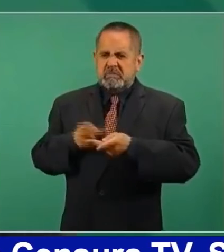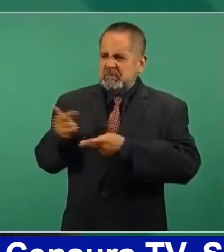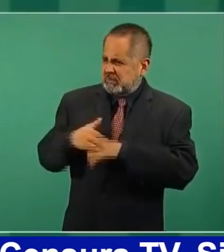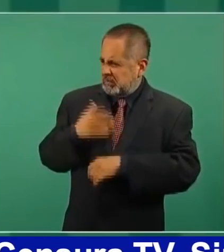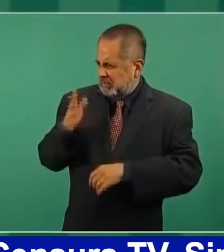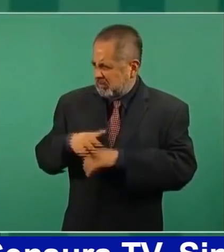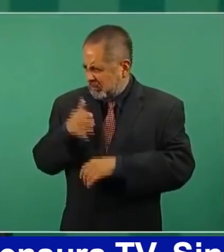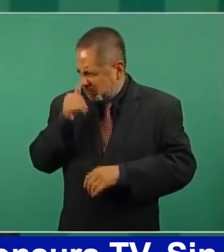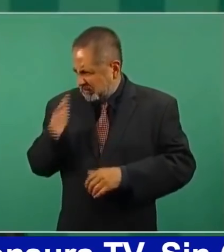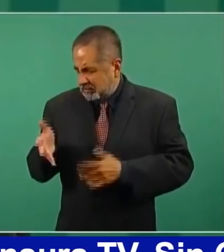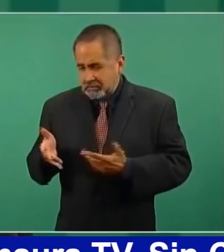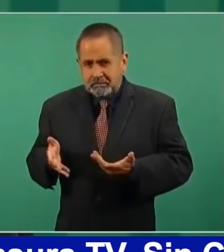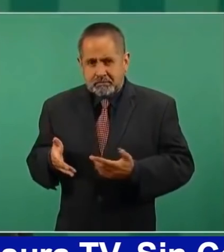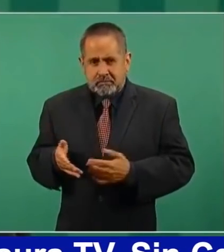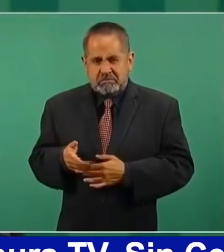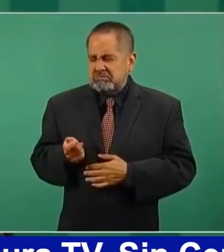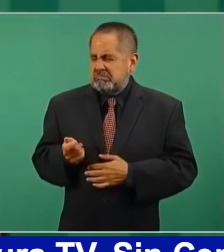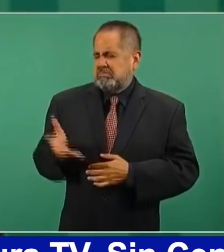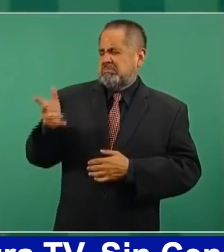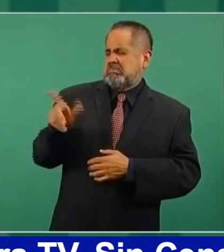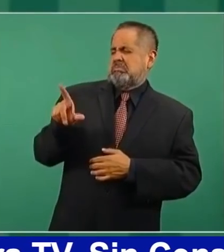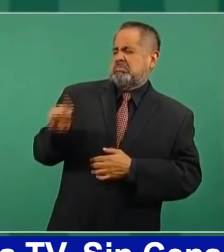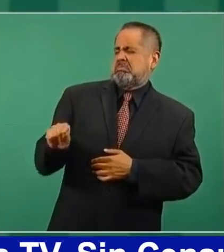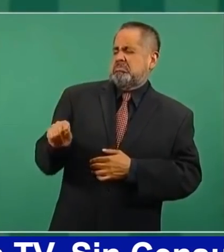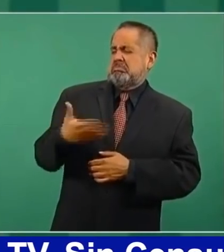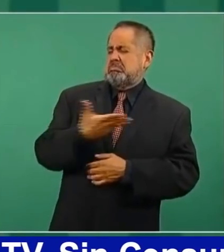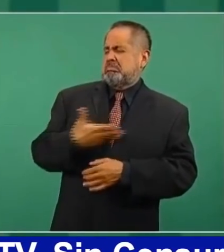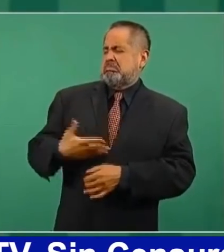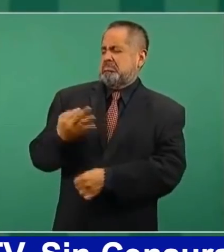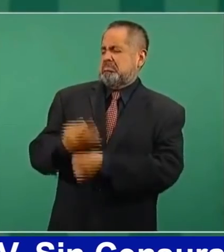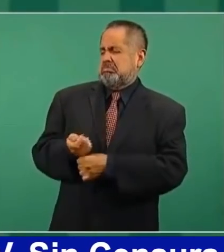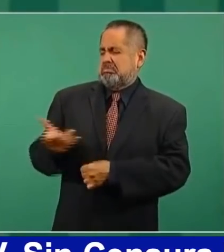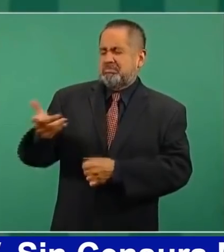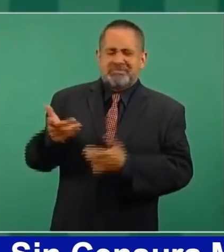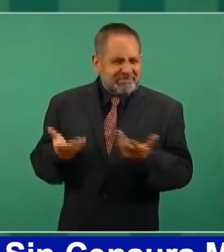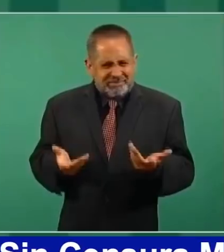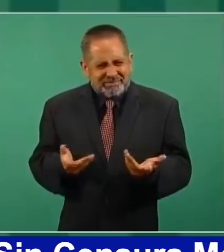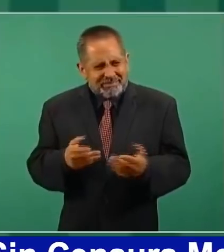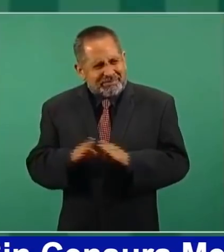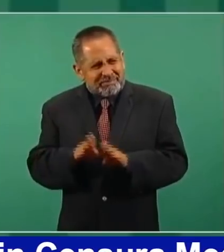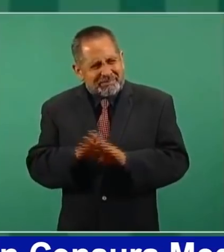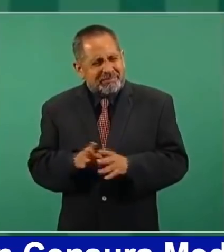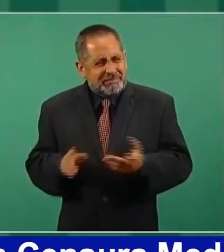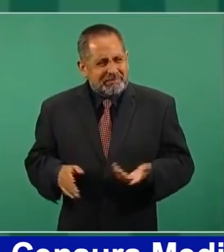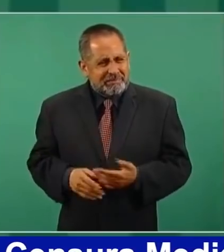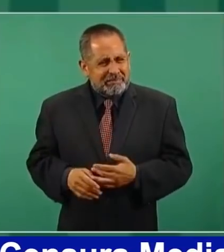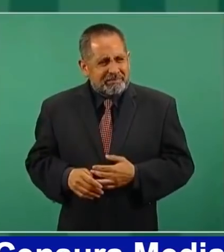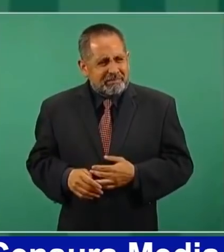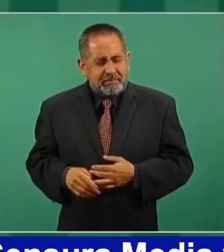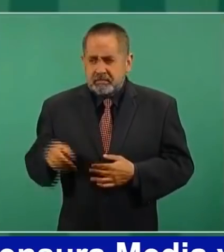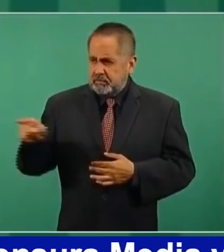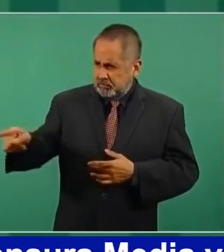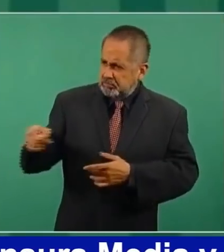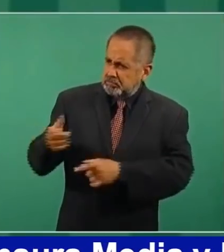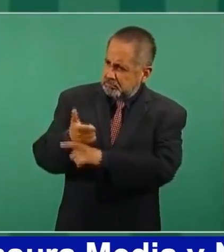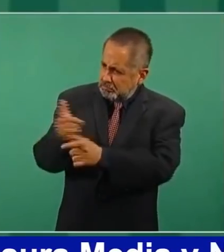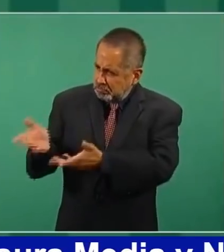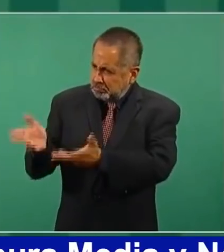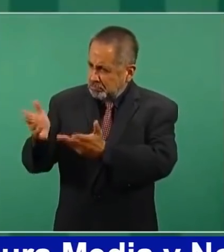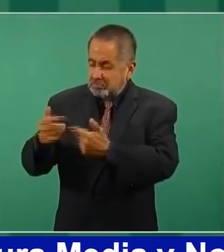decía el presidentito imagínense sentirse ofendido por eso